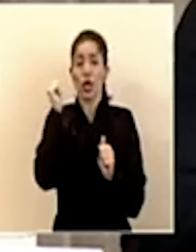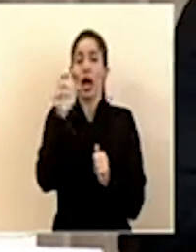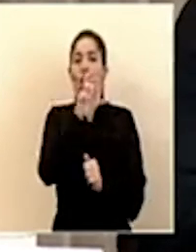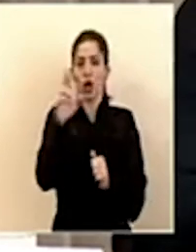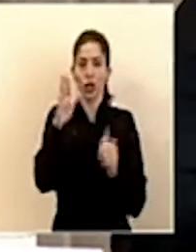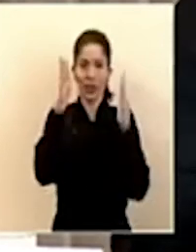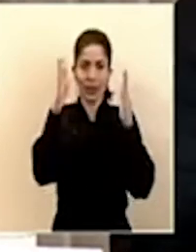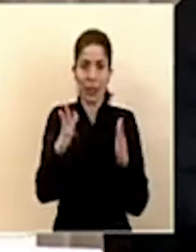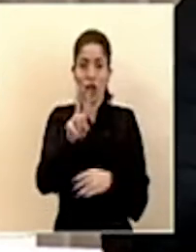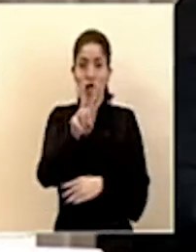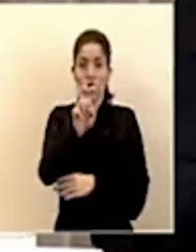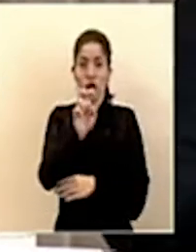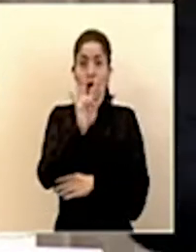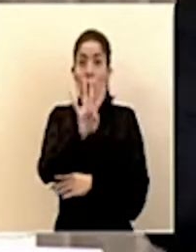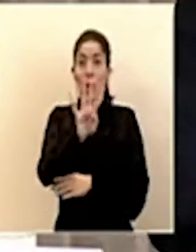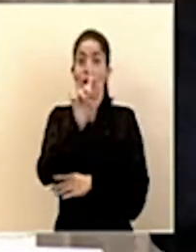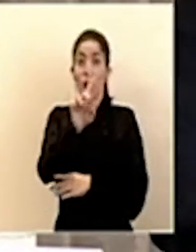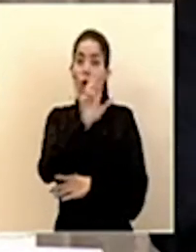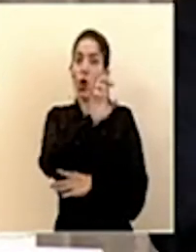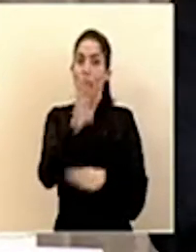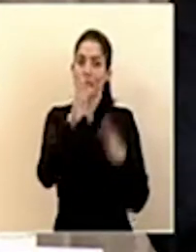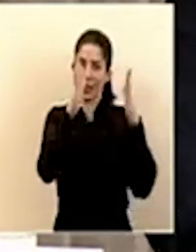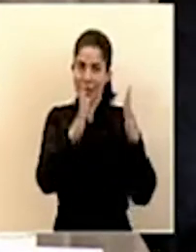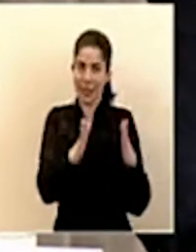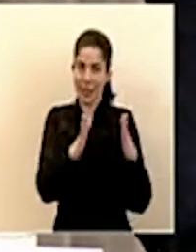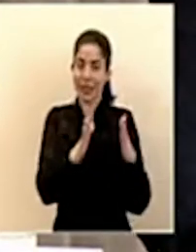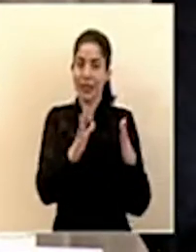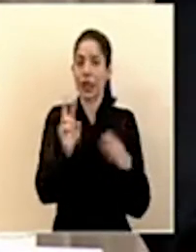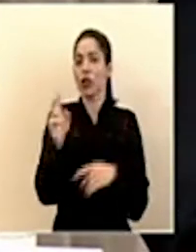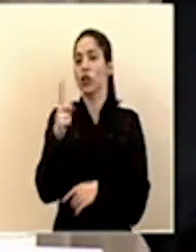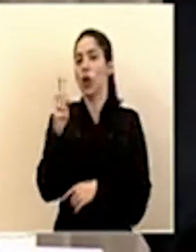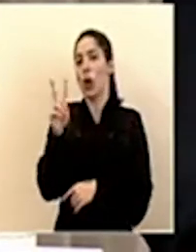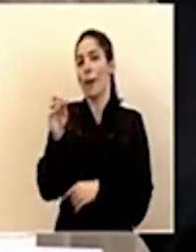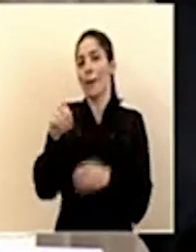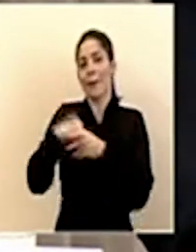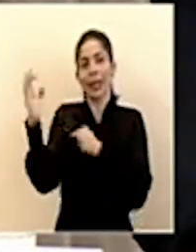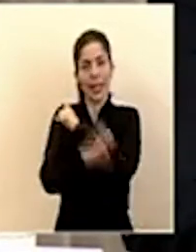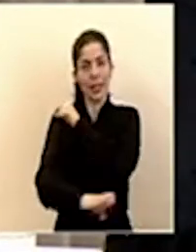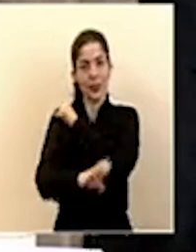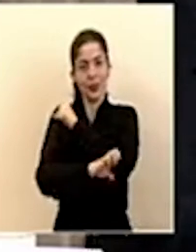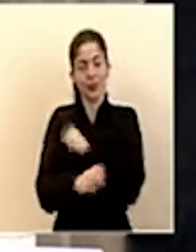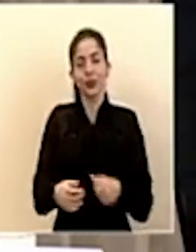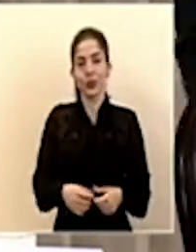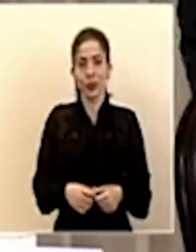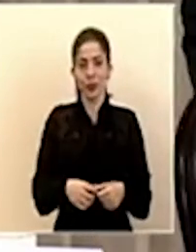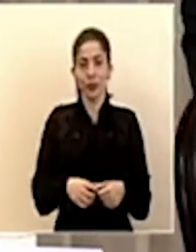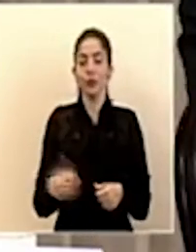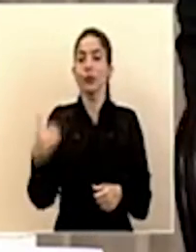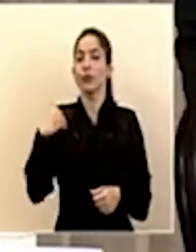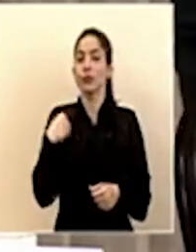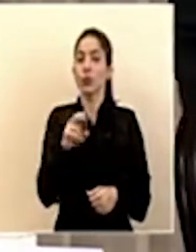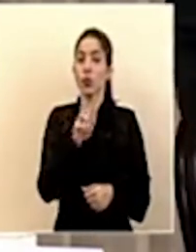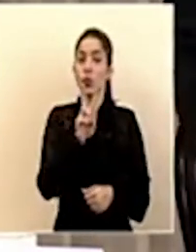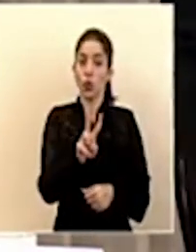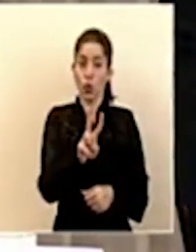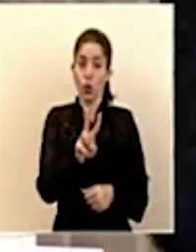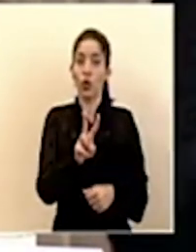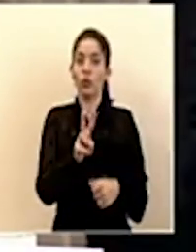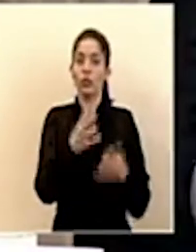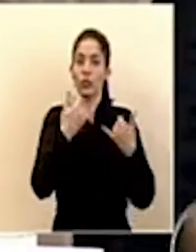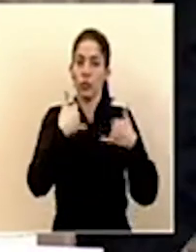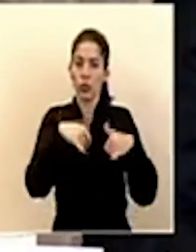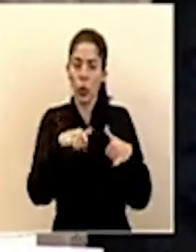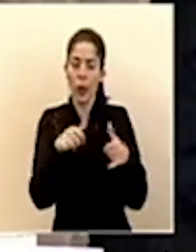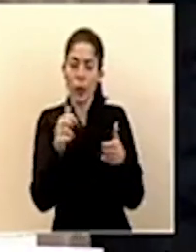costarricenses son 241 con 20 extranjeros tenemos dos casos en que aún estamos